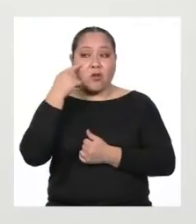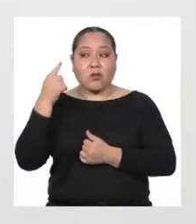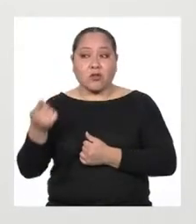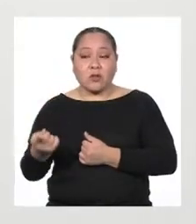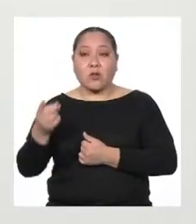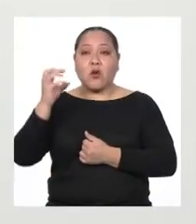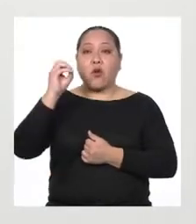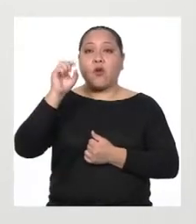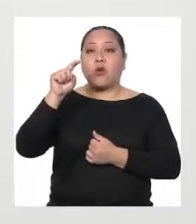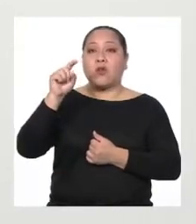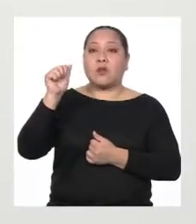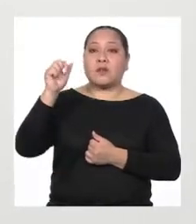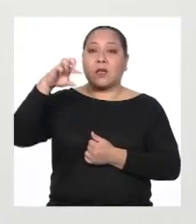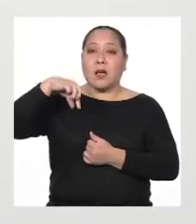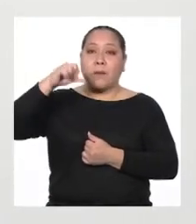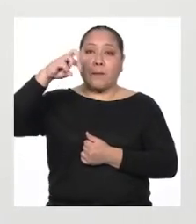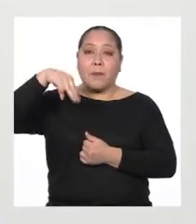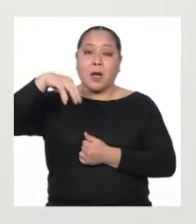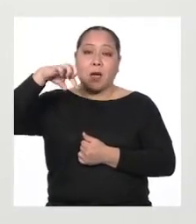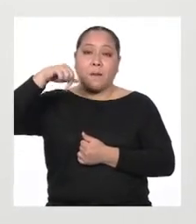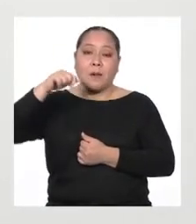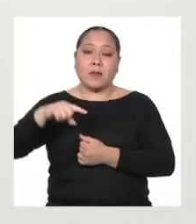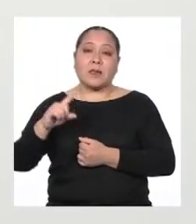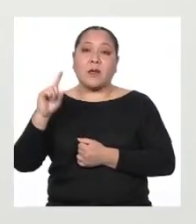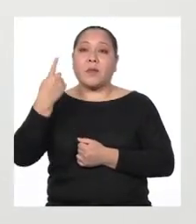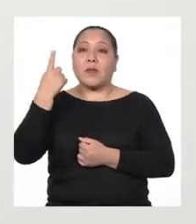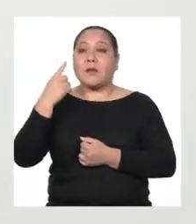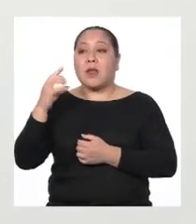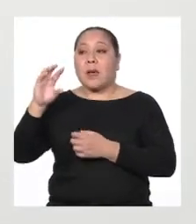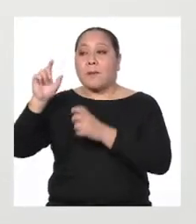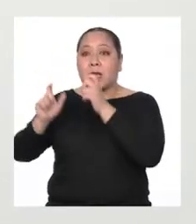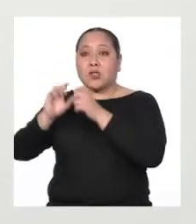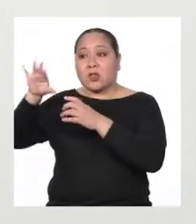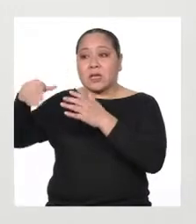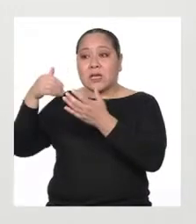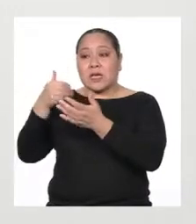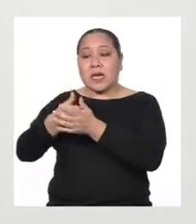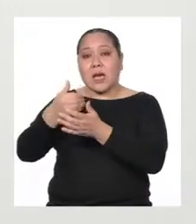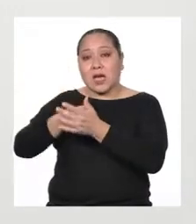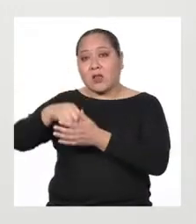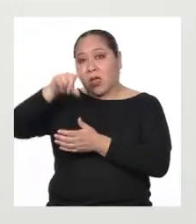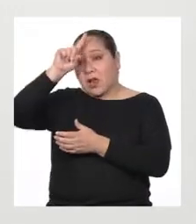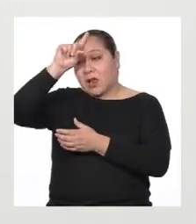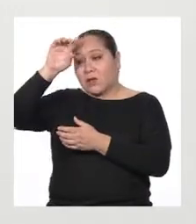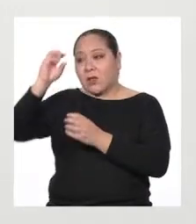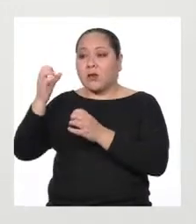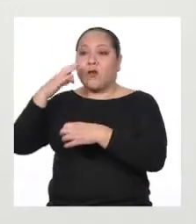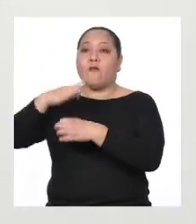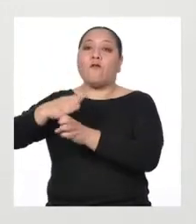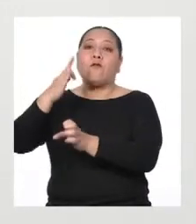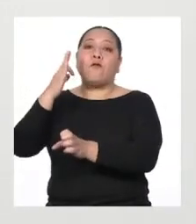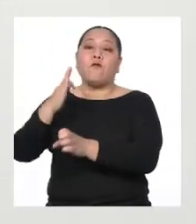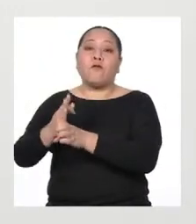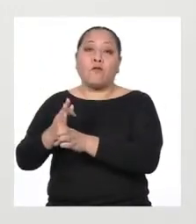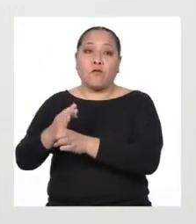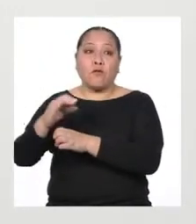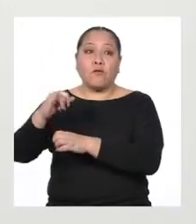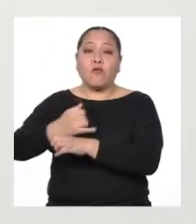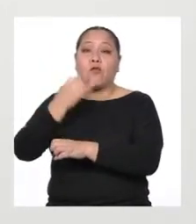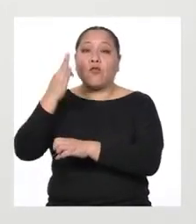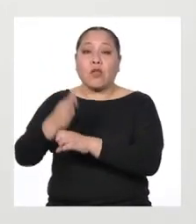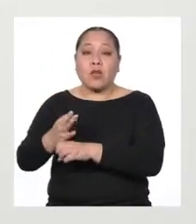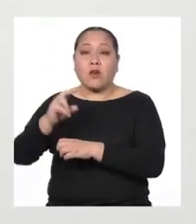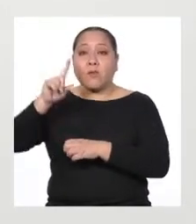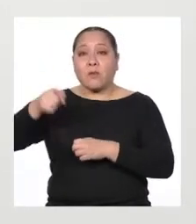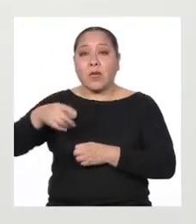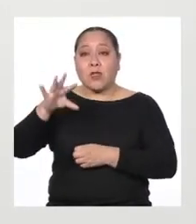Oxapampa Se formó con los primeros colonos alemanes Fundándose en 1891 A su